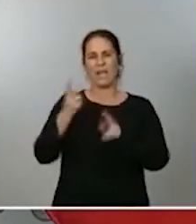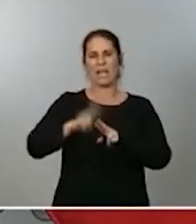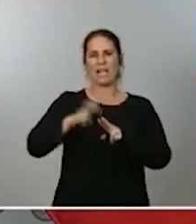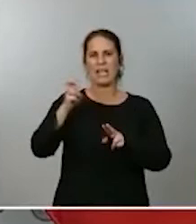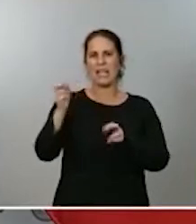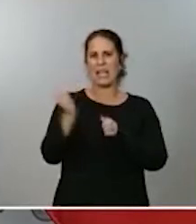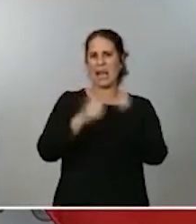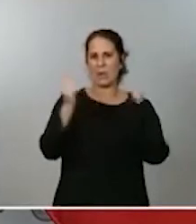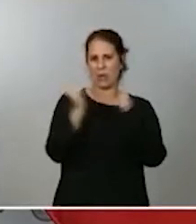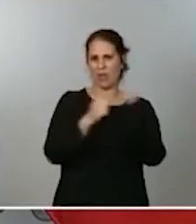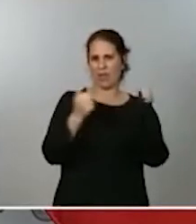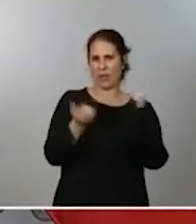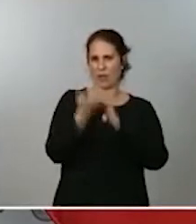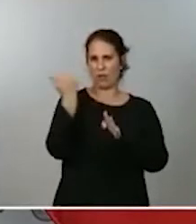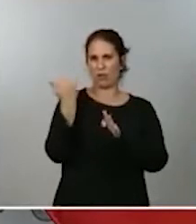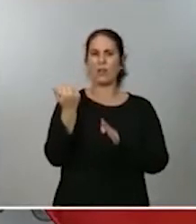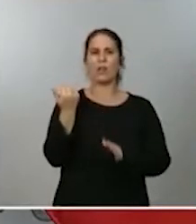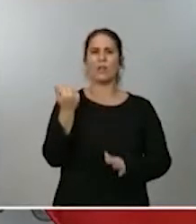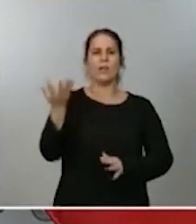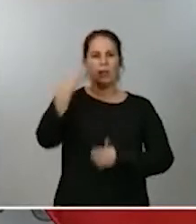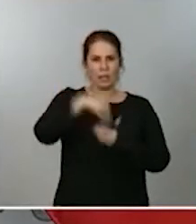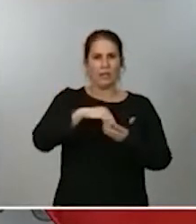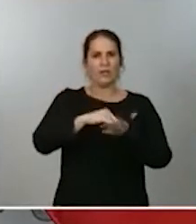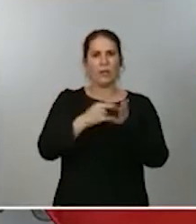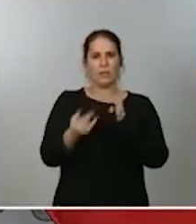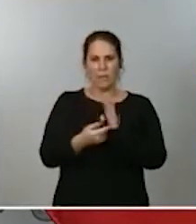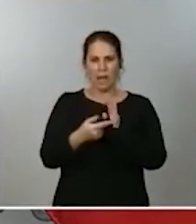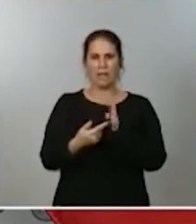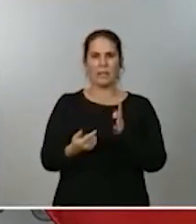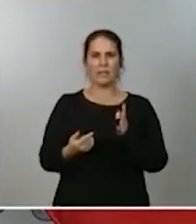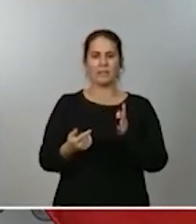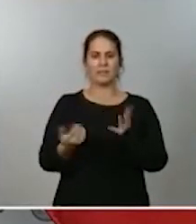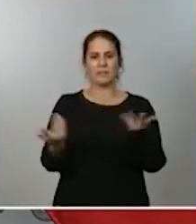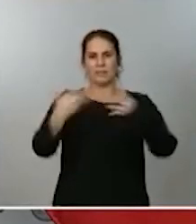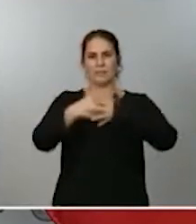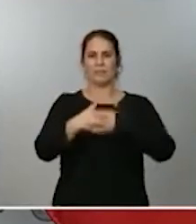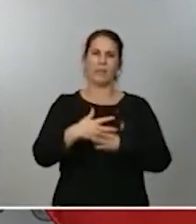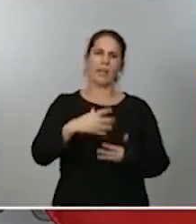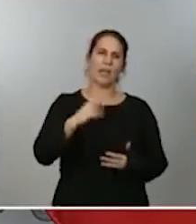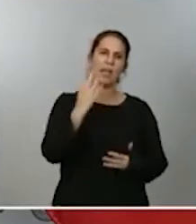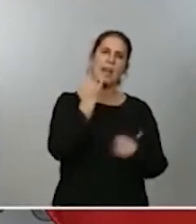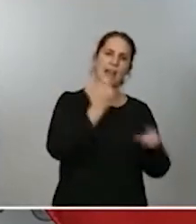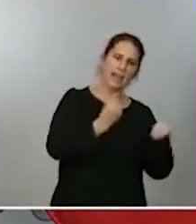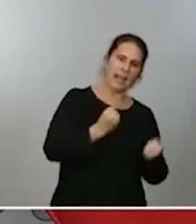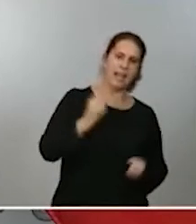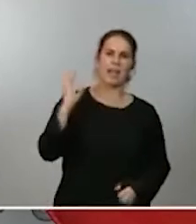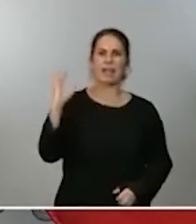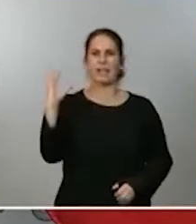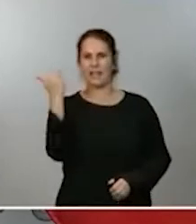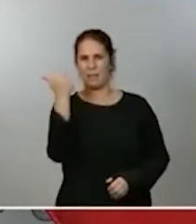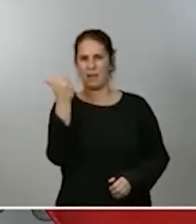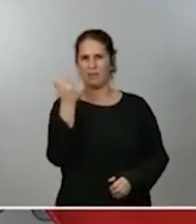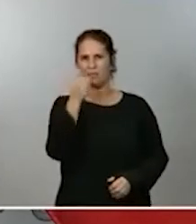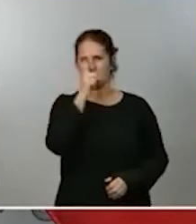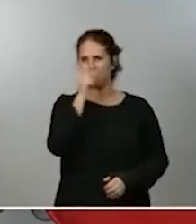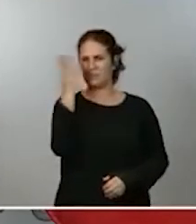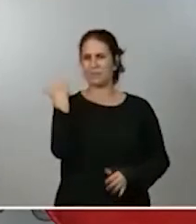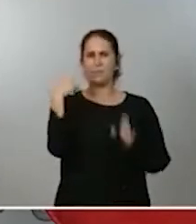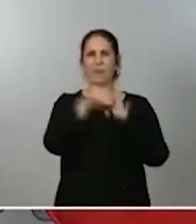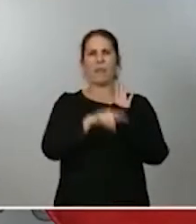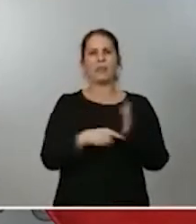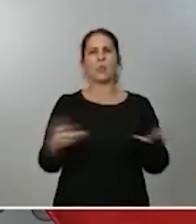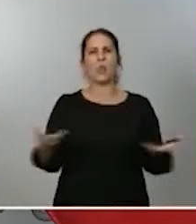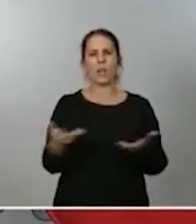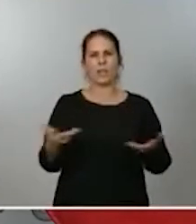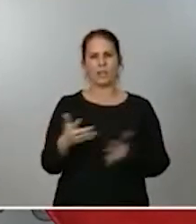enmarca dentro del Plan Integrado de Energía y Clima que trasladó medidas urgentes que recordarán a poder desarrollar a lo largo